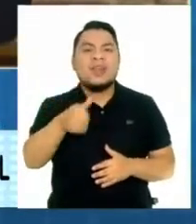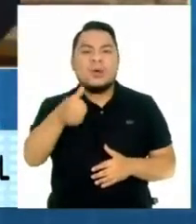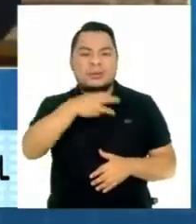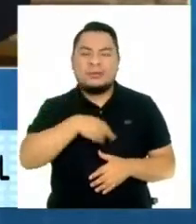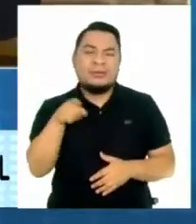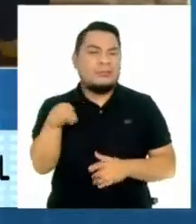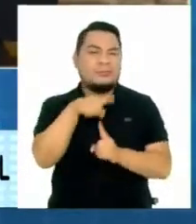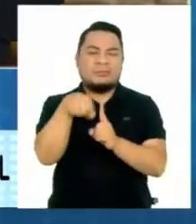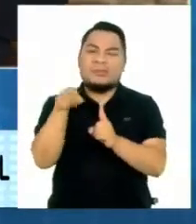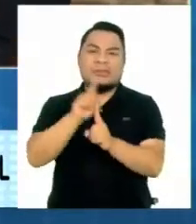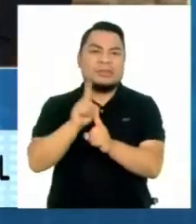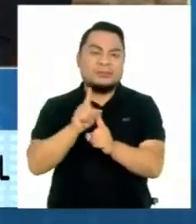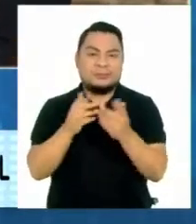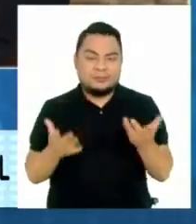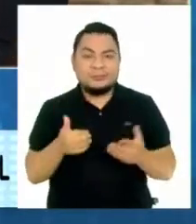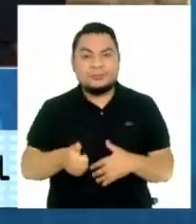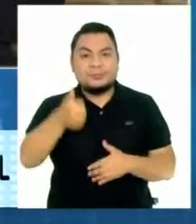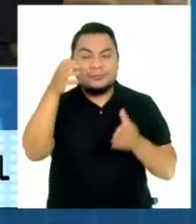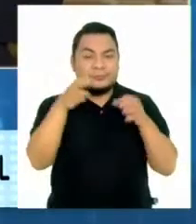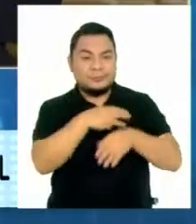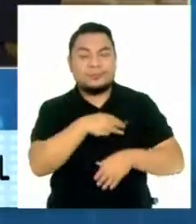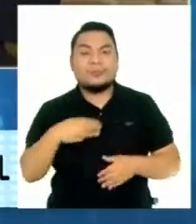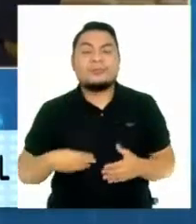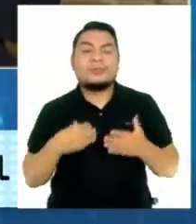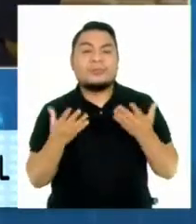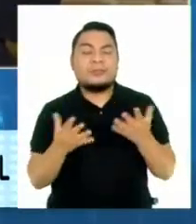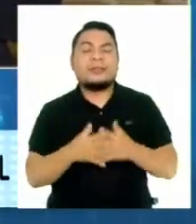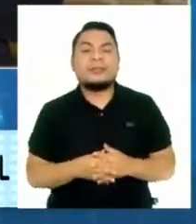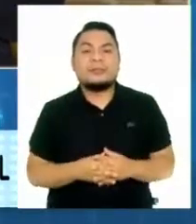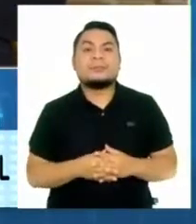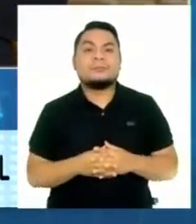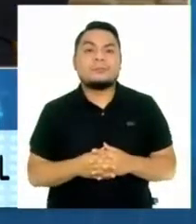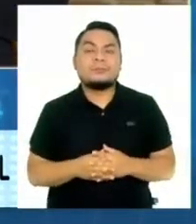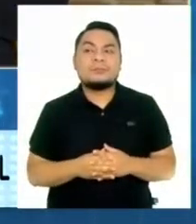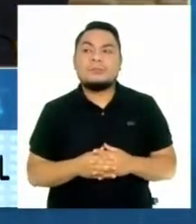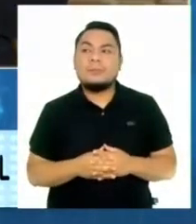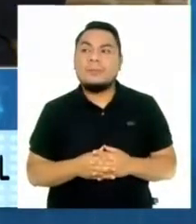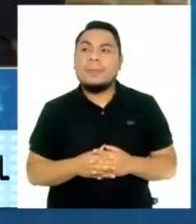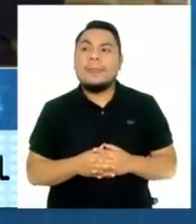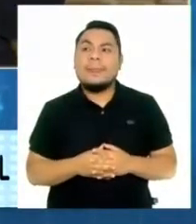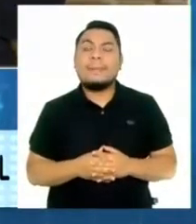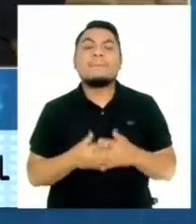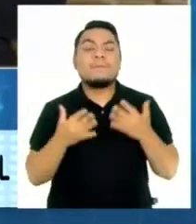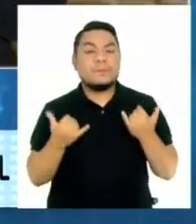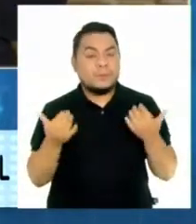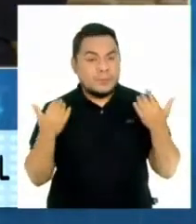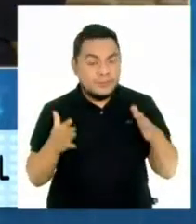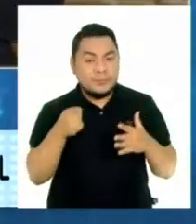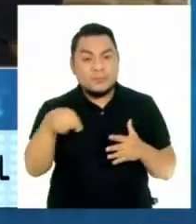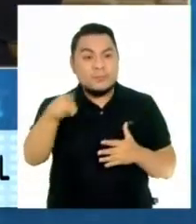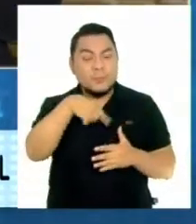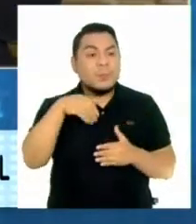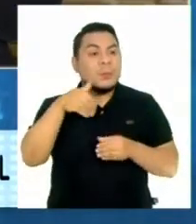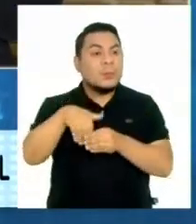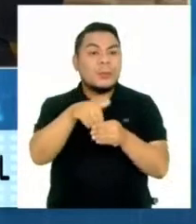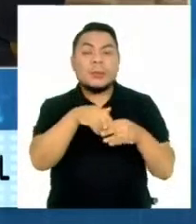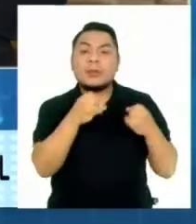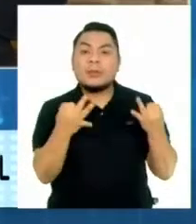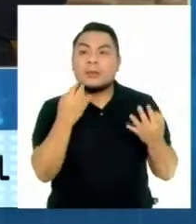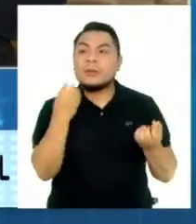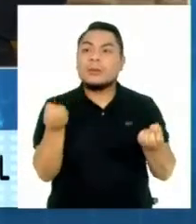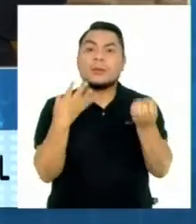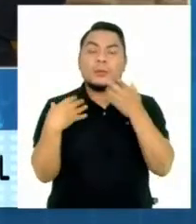Guido de Guido como titular de la presidencia del Consejo de Ministros. Con ya la votación y de repente algunas